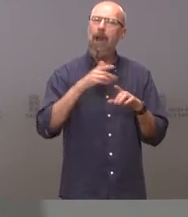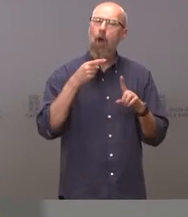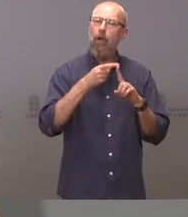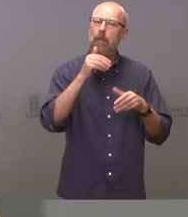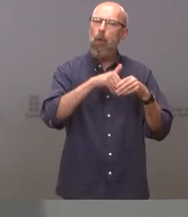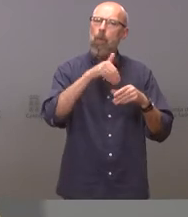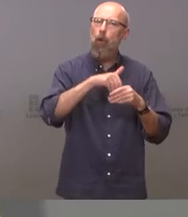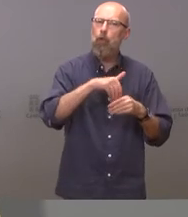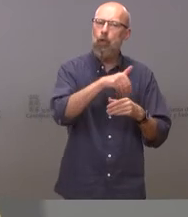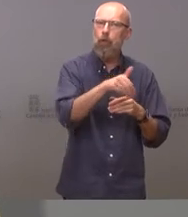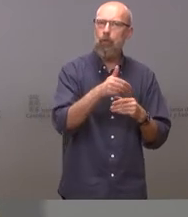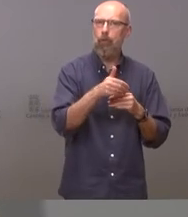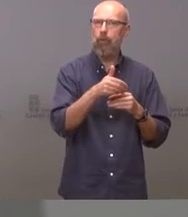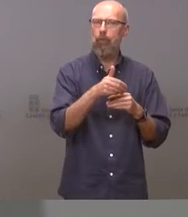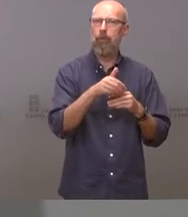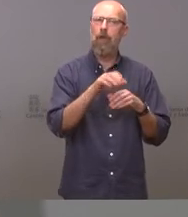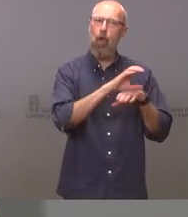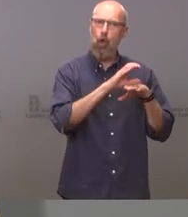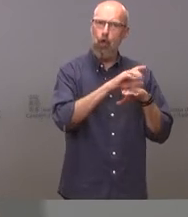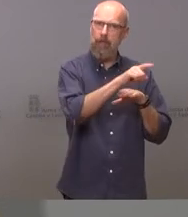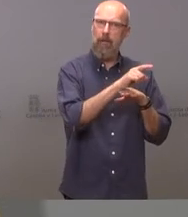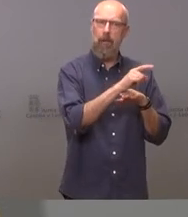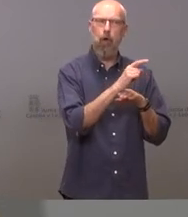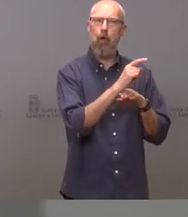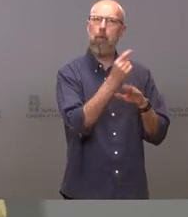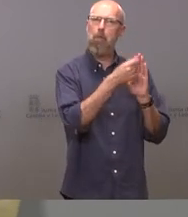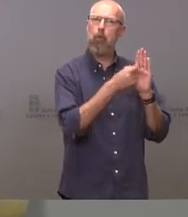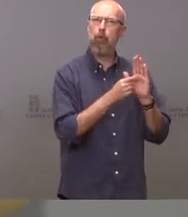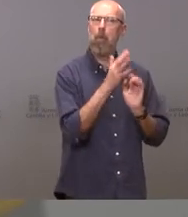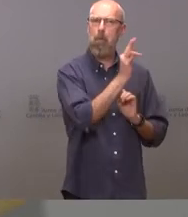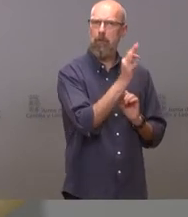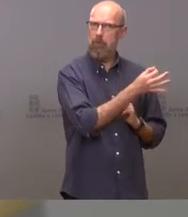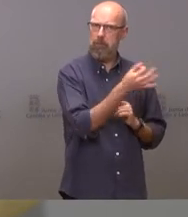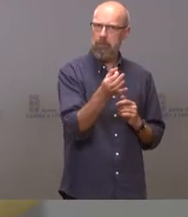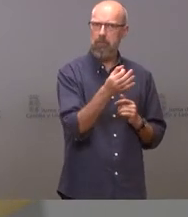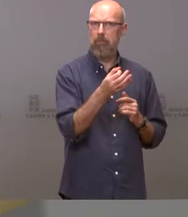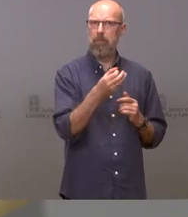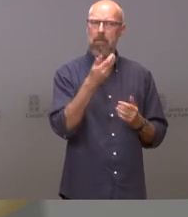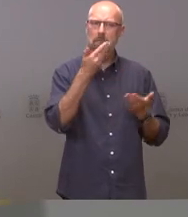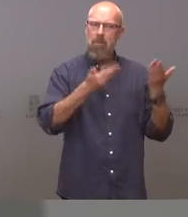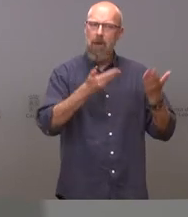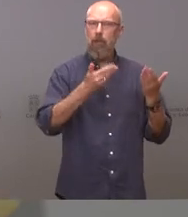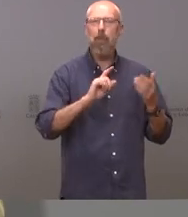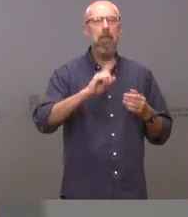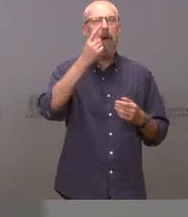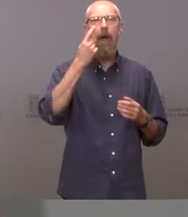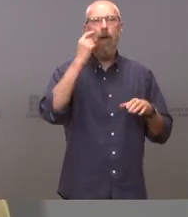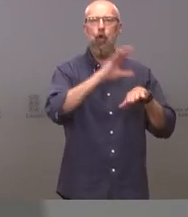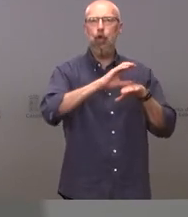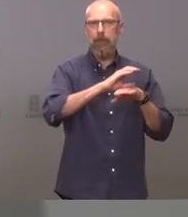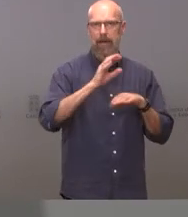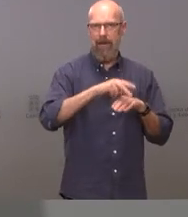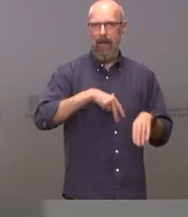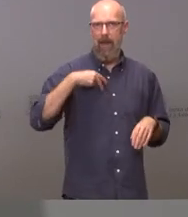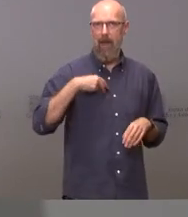aprobación mayoritaria de sus consejeros la más valorada muy merecedamente de la consejera de Sanidad hombre no parece que sea el momento de